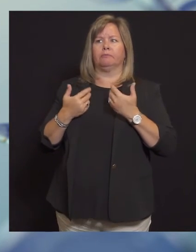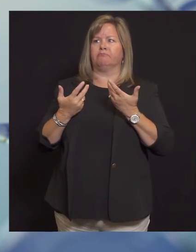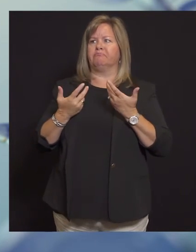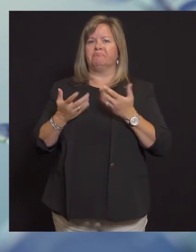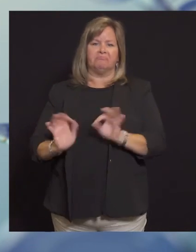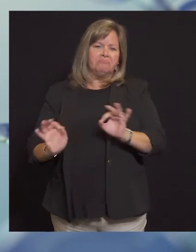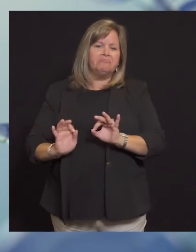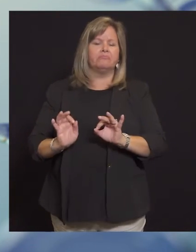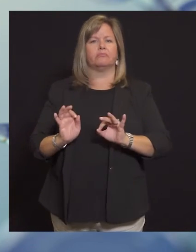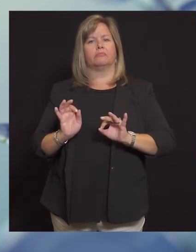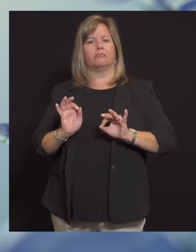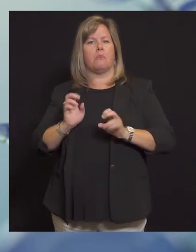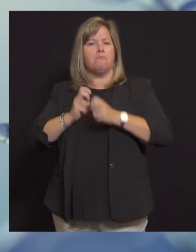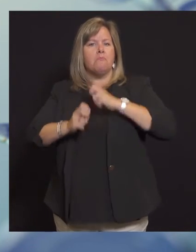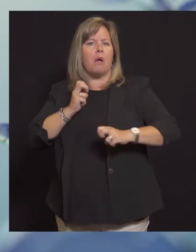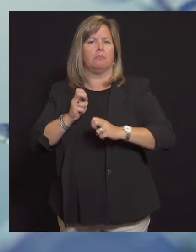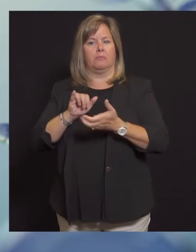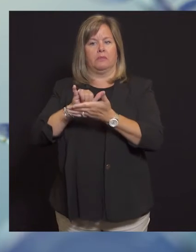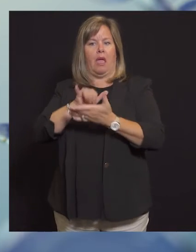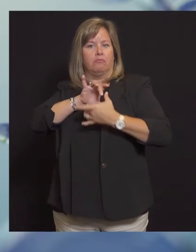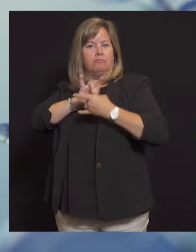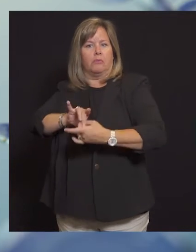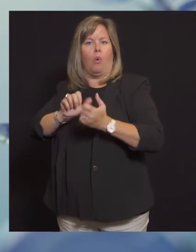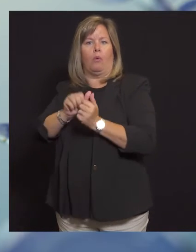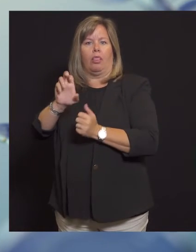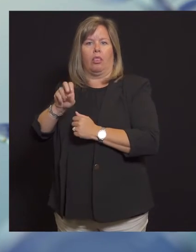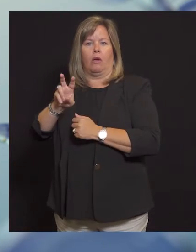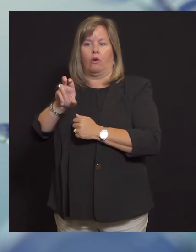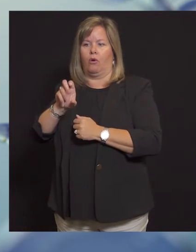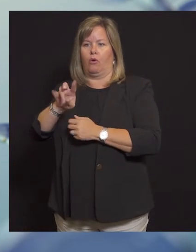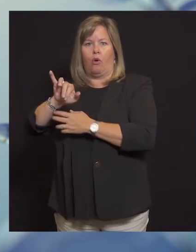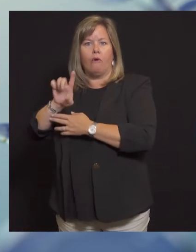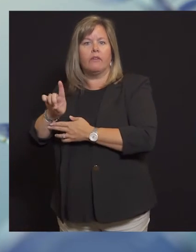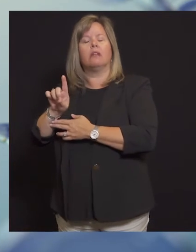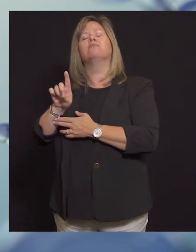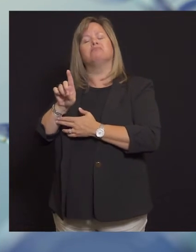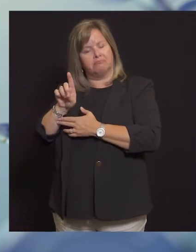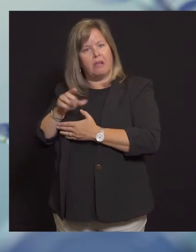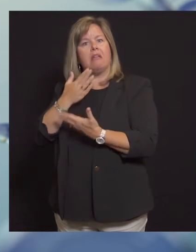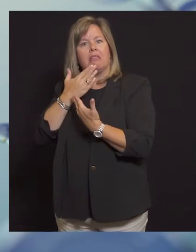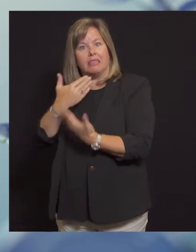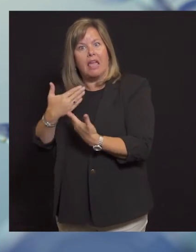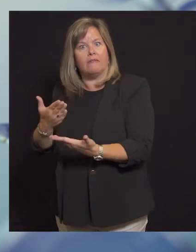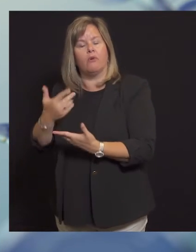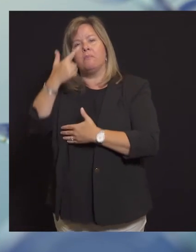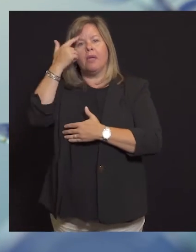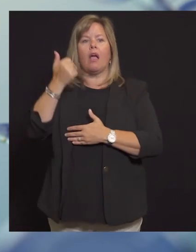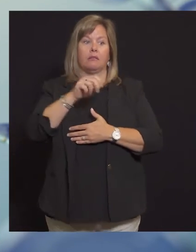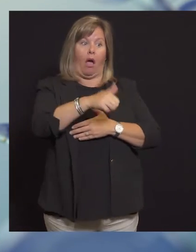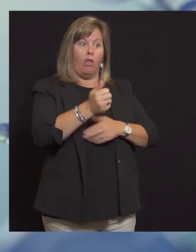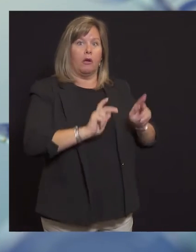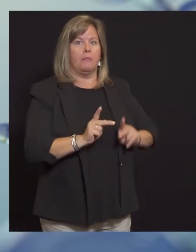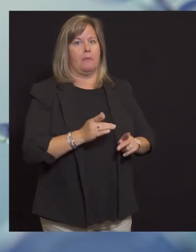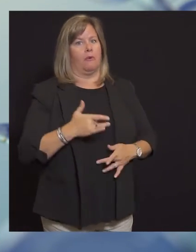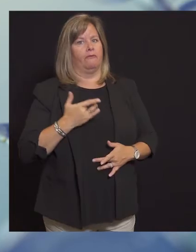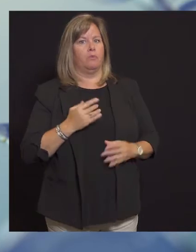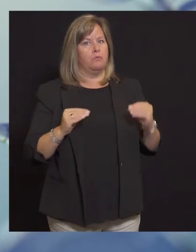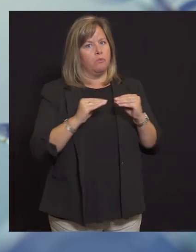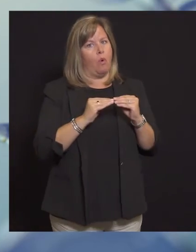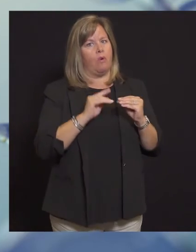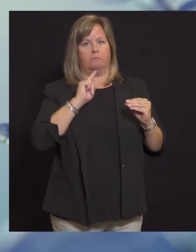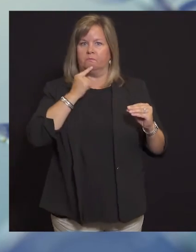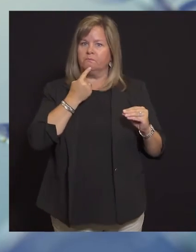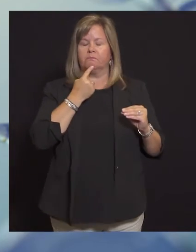es una gran cosa. De gracias, si eres una de las personas que son asintomáticas o levemente sintomáticas,